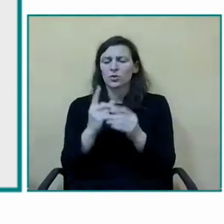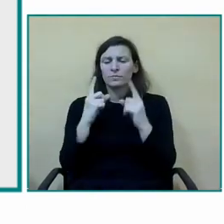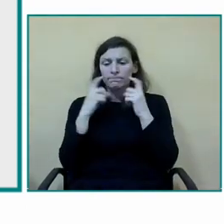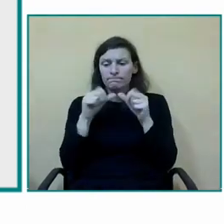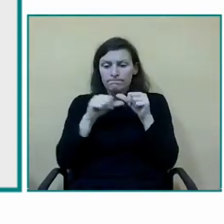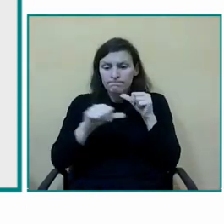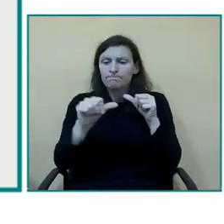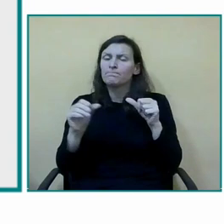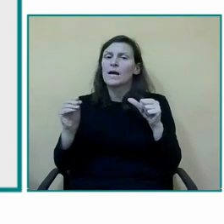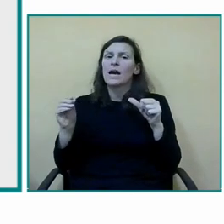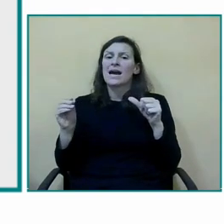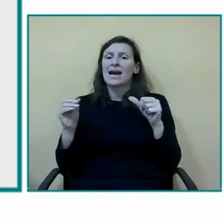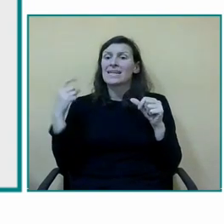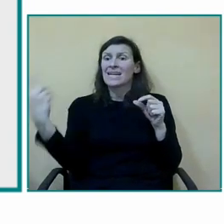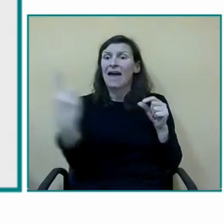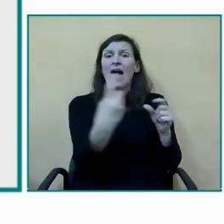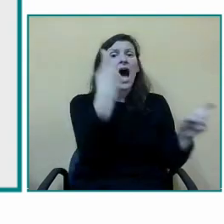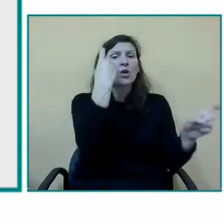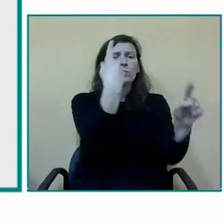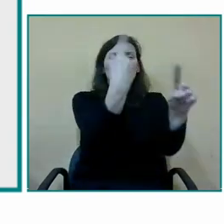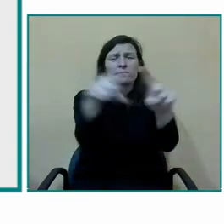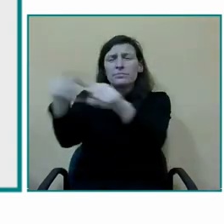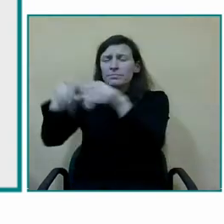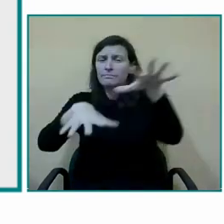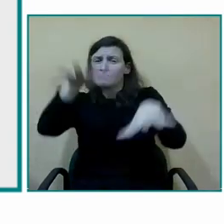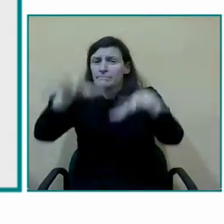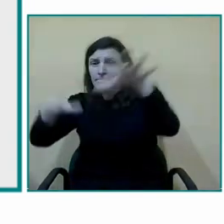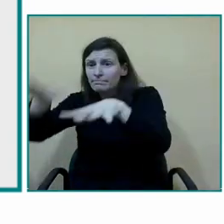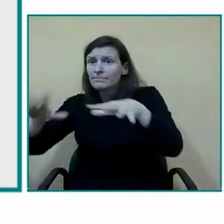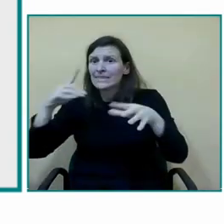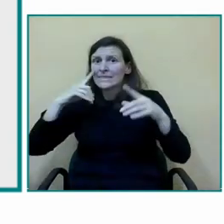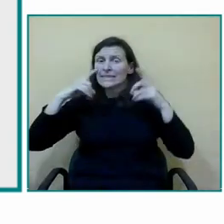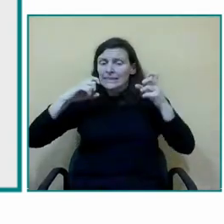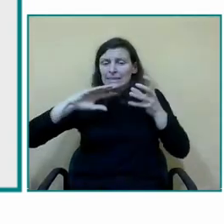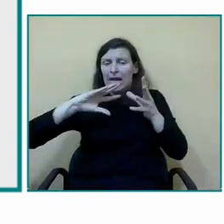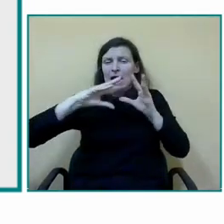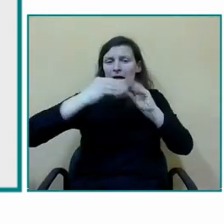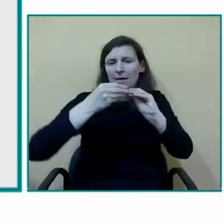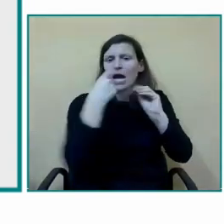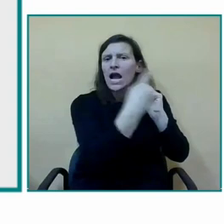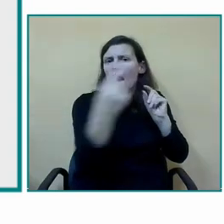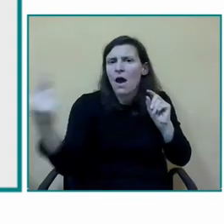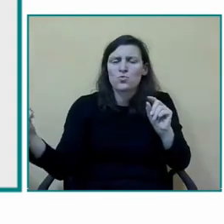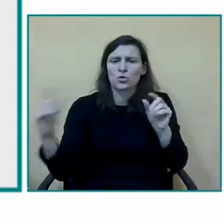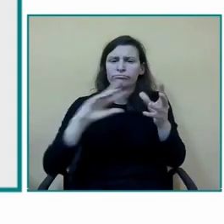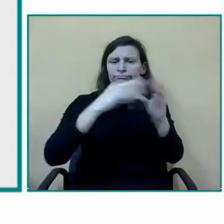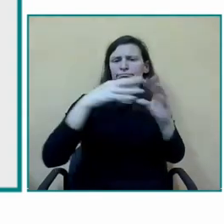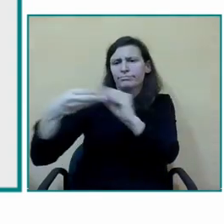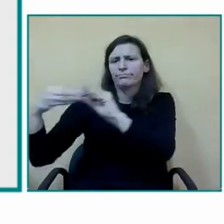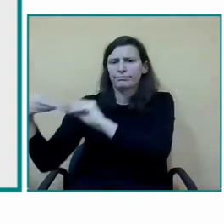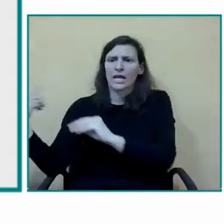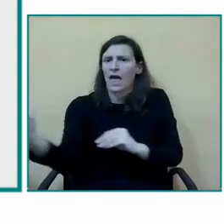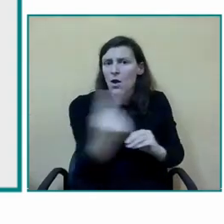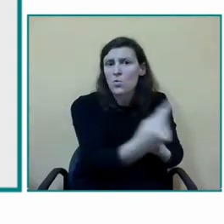de la heterogeneidad de nuestro alumno y facilitar una mayor implicación de las familias que por eso le damos una gran